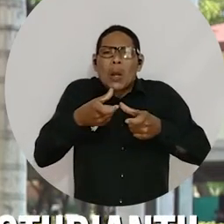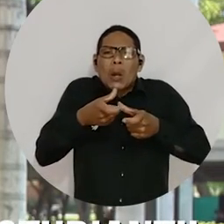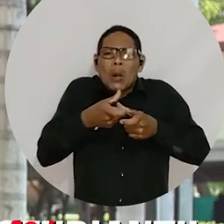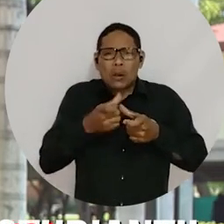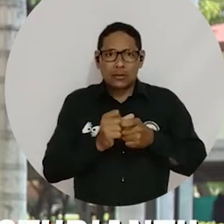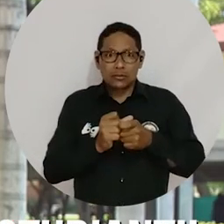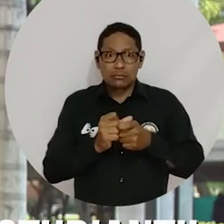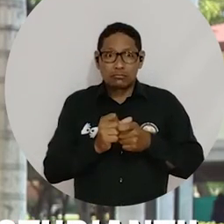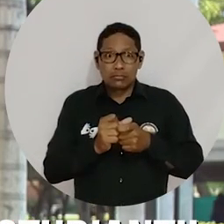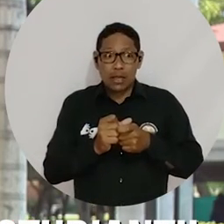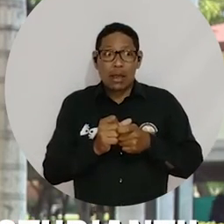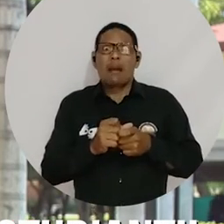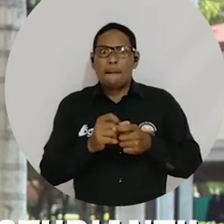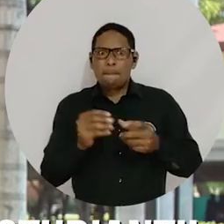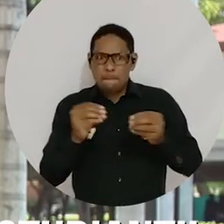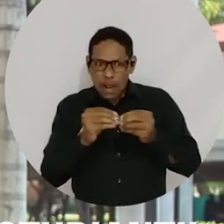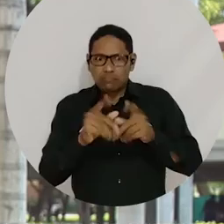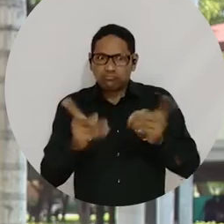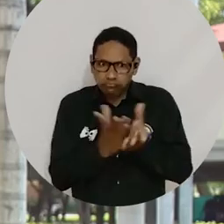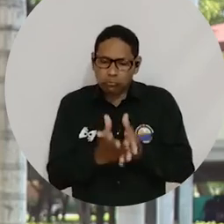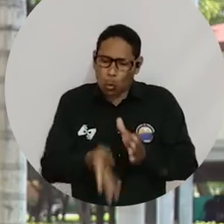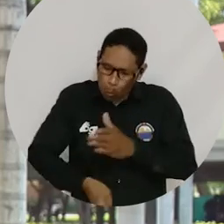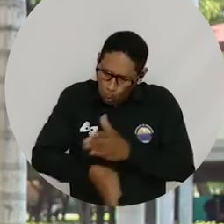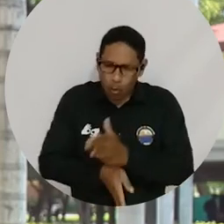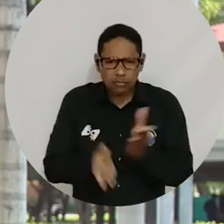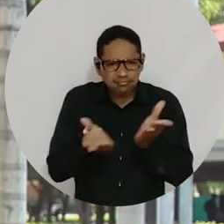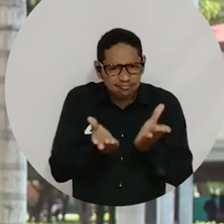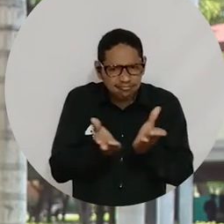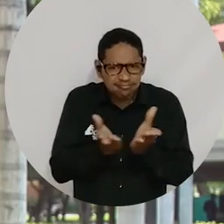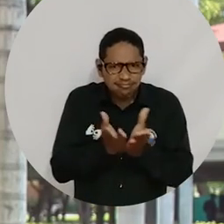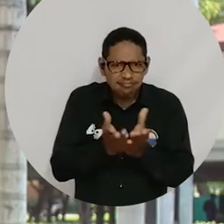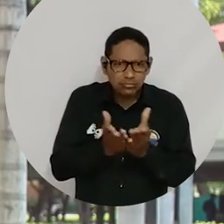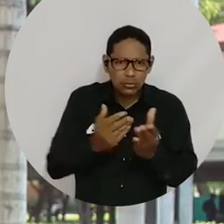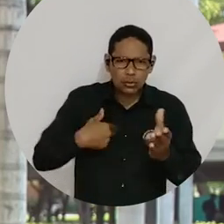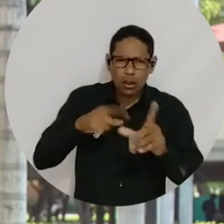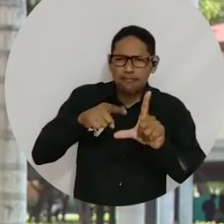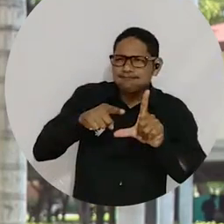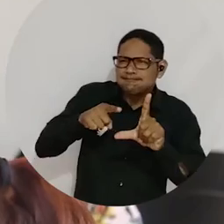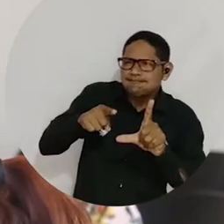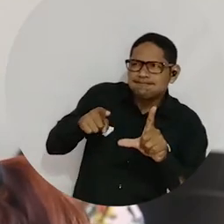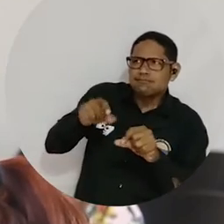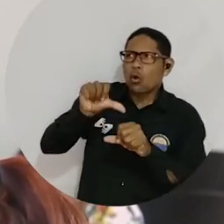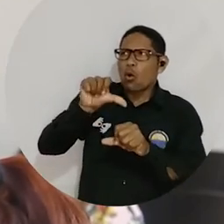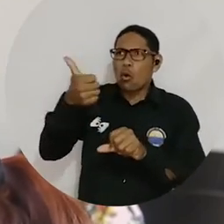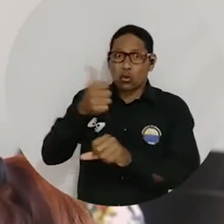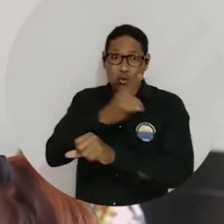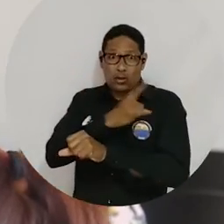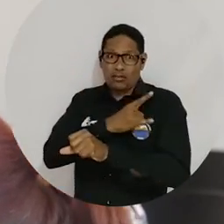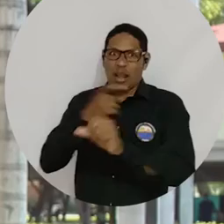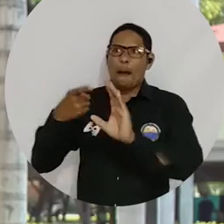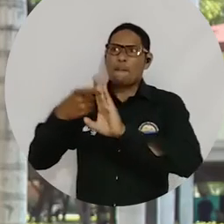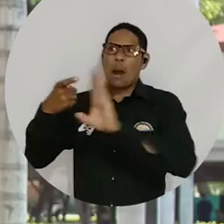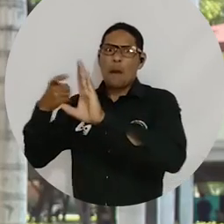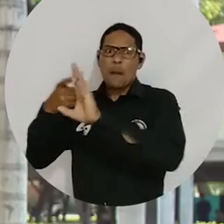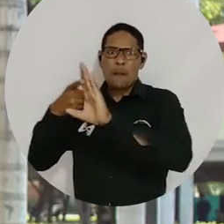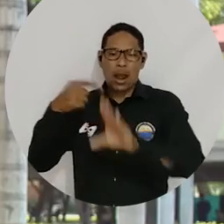universidades donde hubo una disminución de la deserción, hasta el punto que nuestra deserción es menos de la mitad del promedio de la deserción nacional.